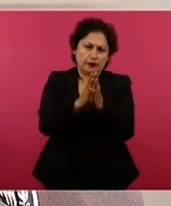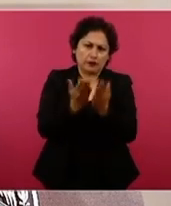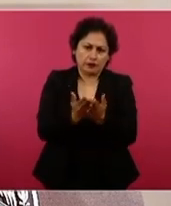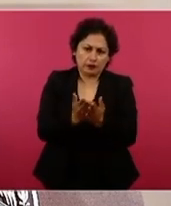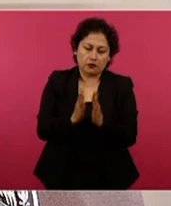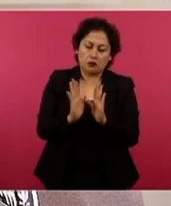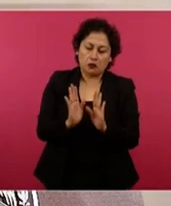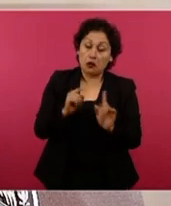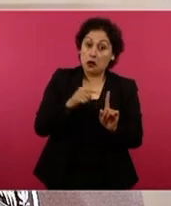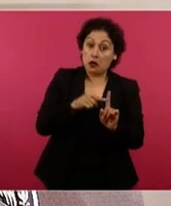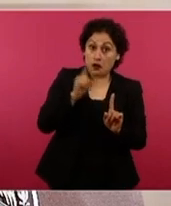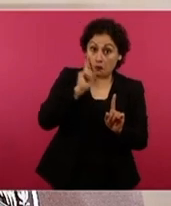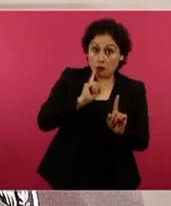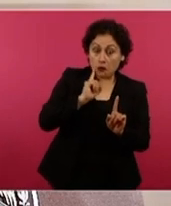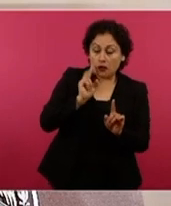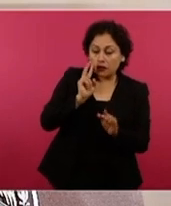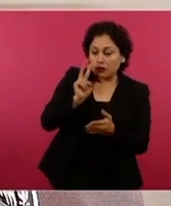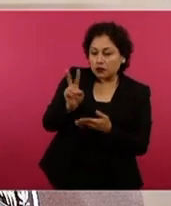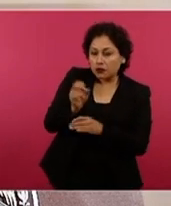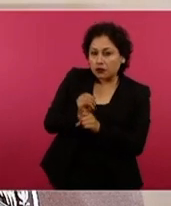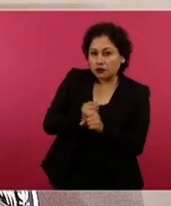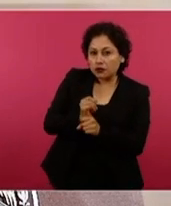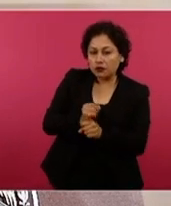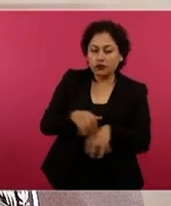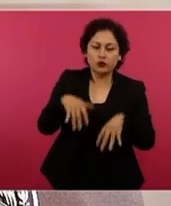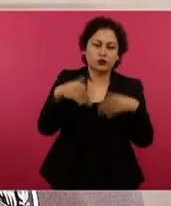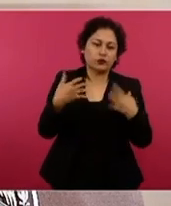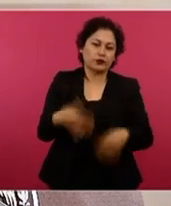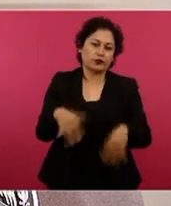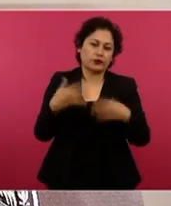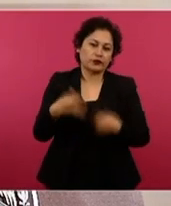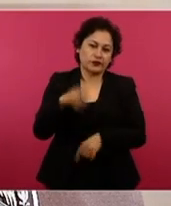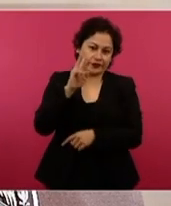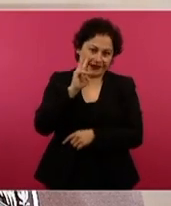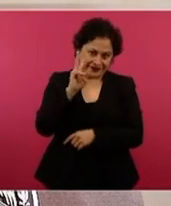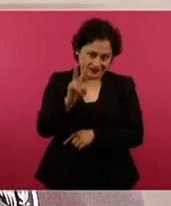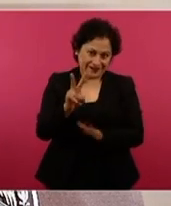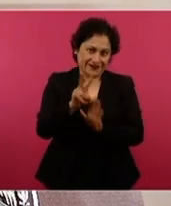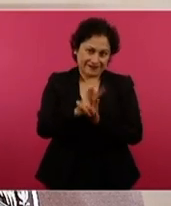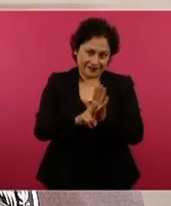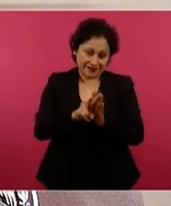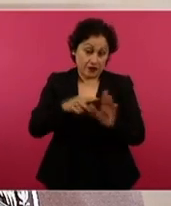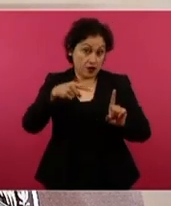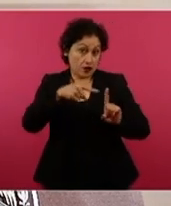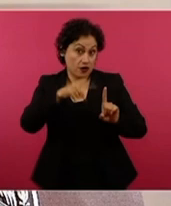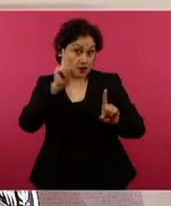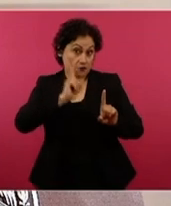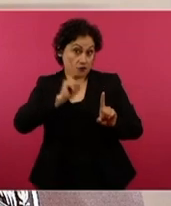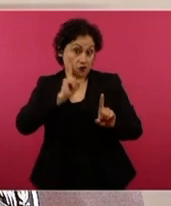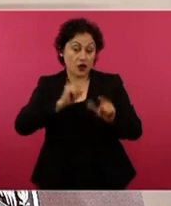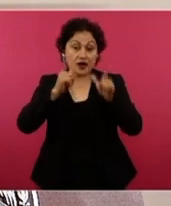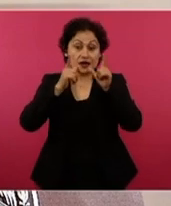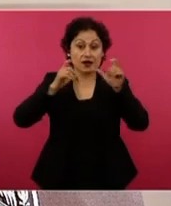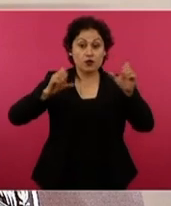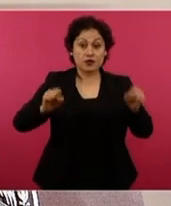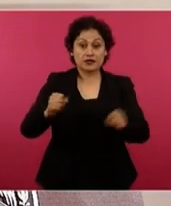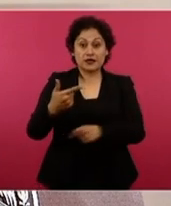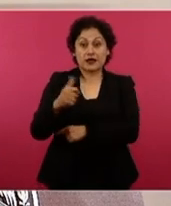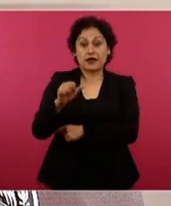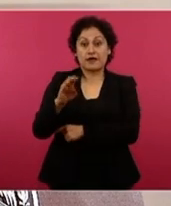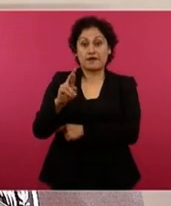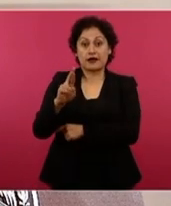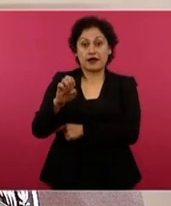Y lo hace de manera magistral. Aquí vemos el video publicado por la lingüista Gabriela Galmos en TikTok.